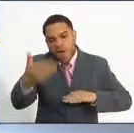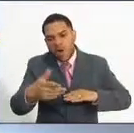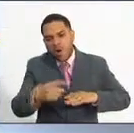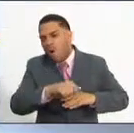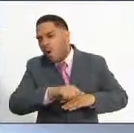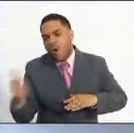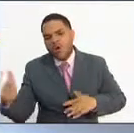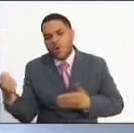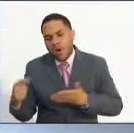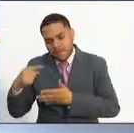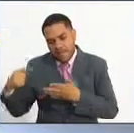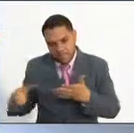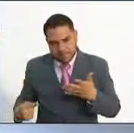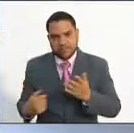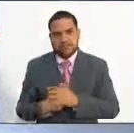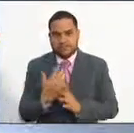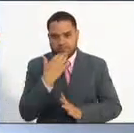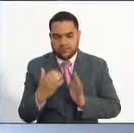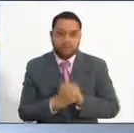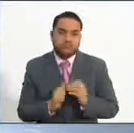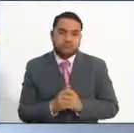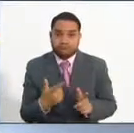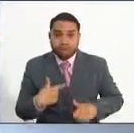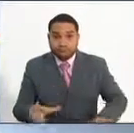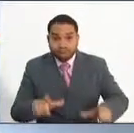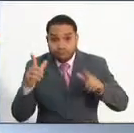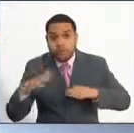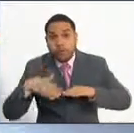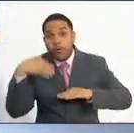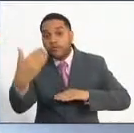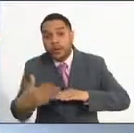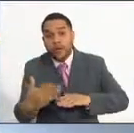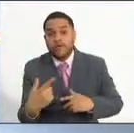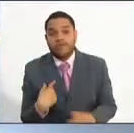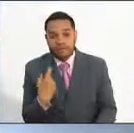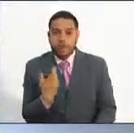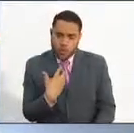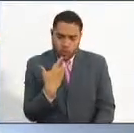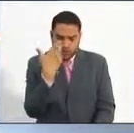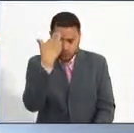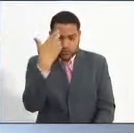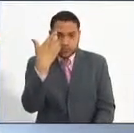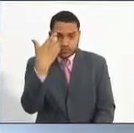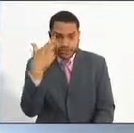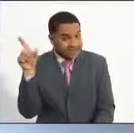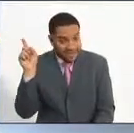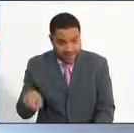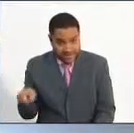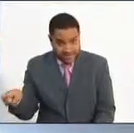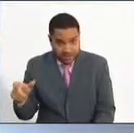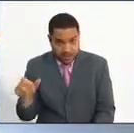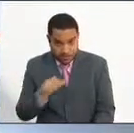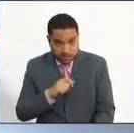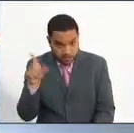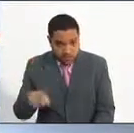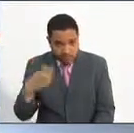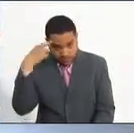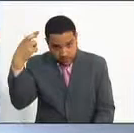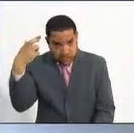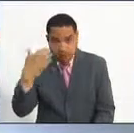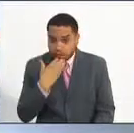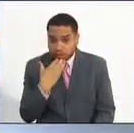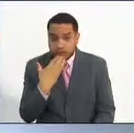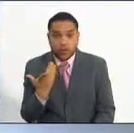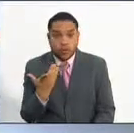requisito que no ha sido cumplido. Si, por decir algo, él no tiene el título profesional, debe tener el título profesional, pero no tiene el título